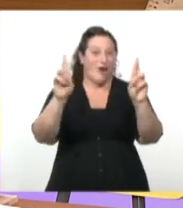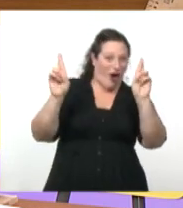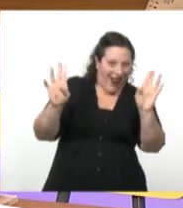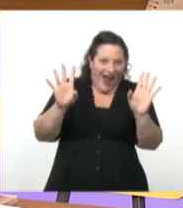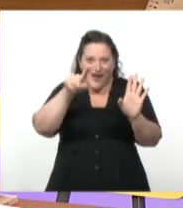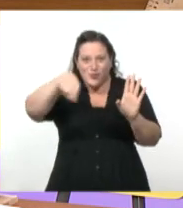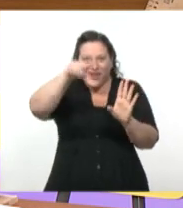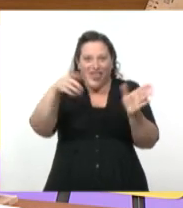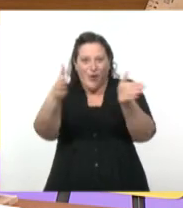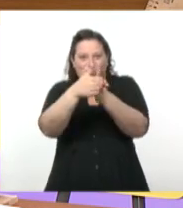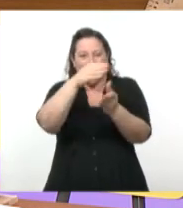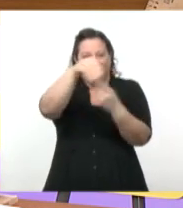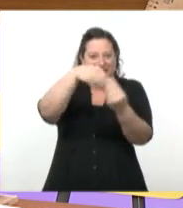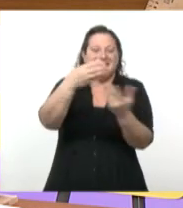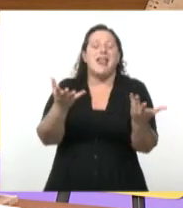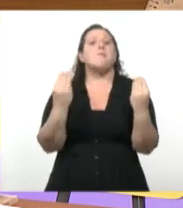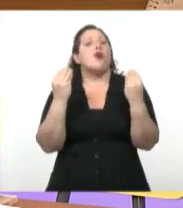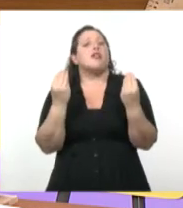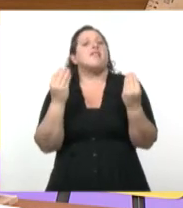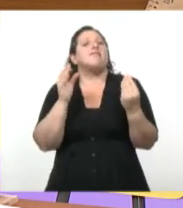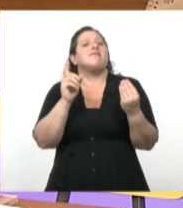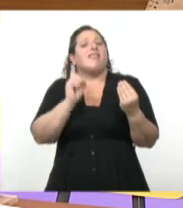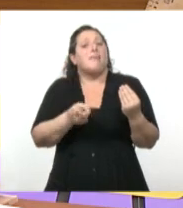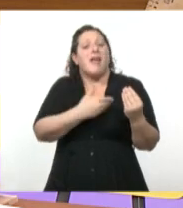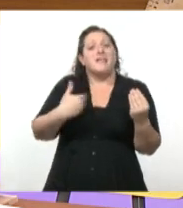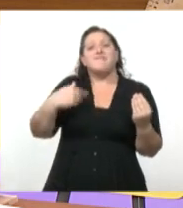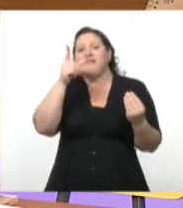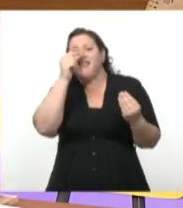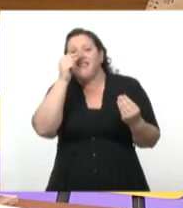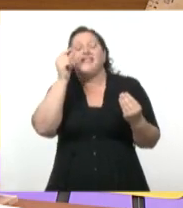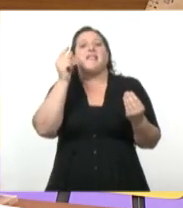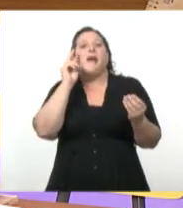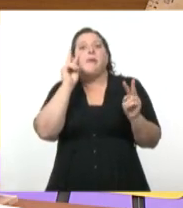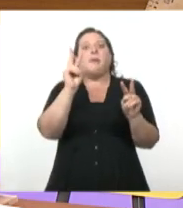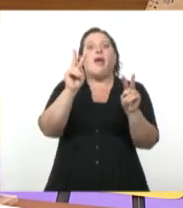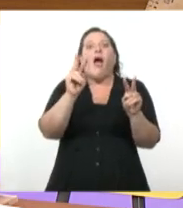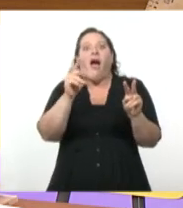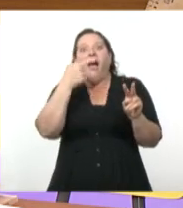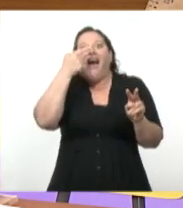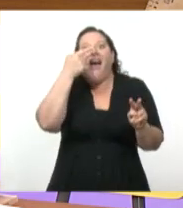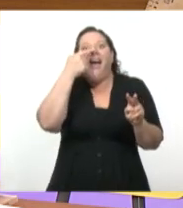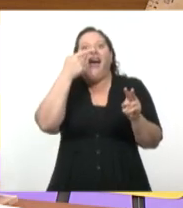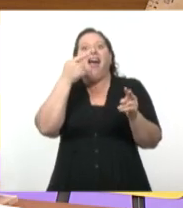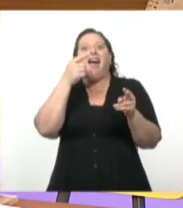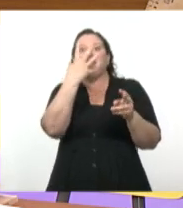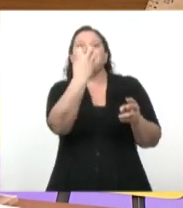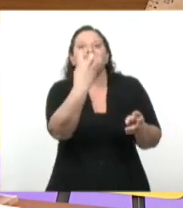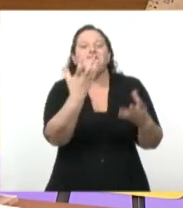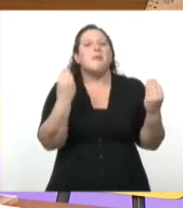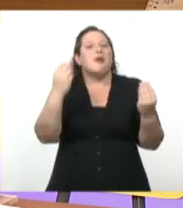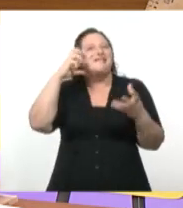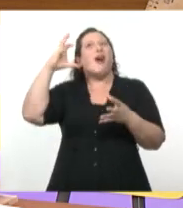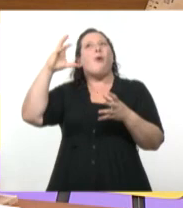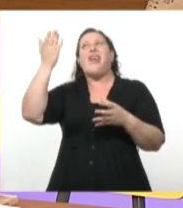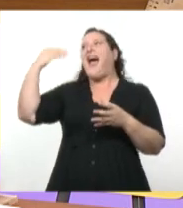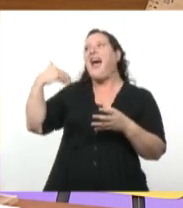porque también los padres, las madres se enganchan con estos temas, recuerdan algo de lo que vieron cuando eran chicos, o si